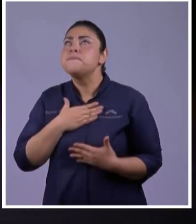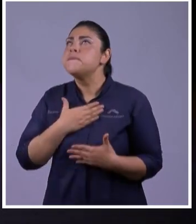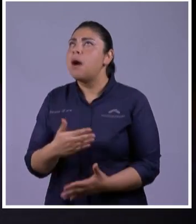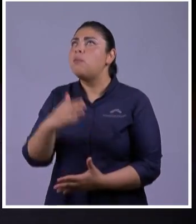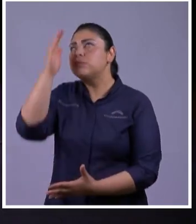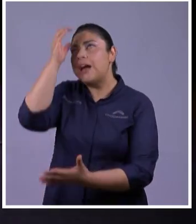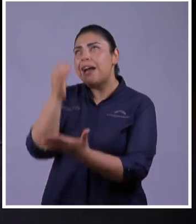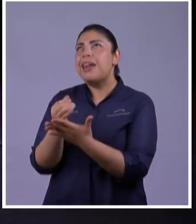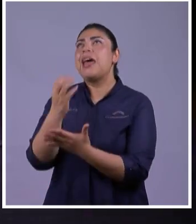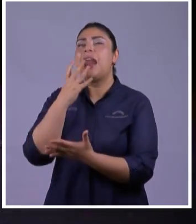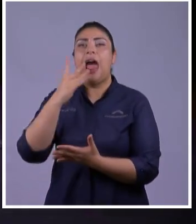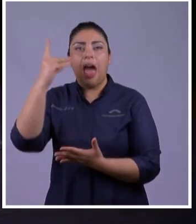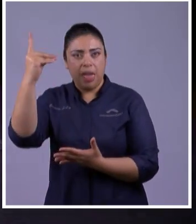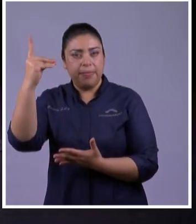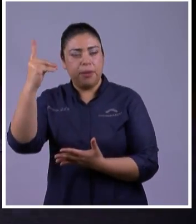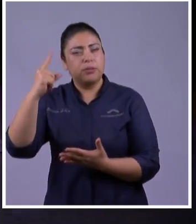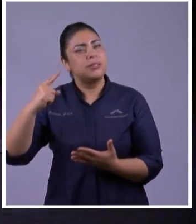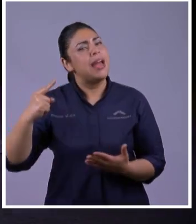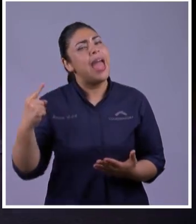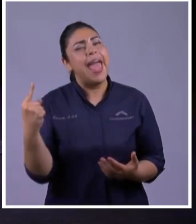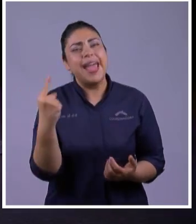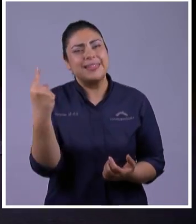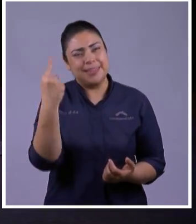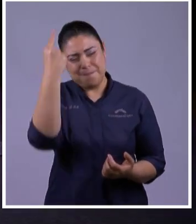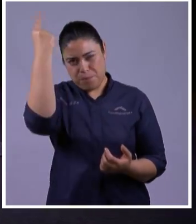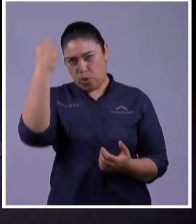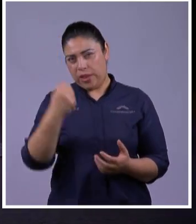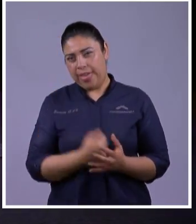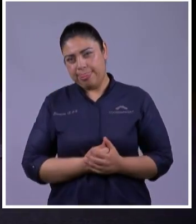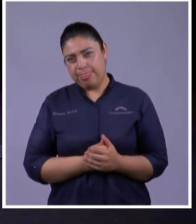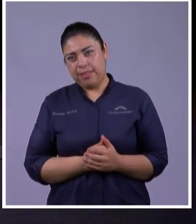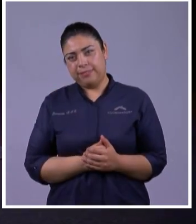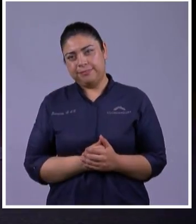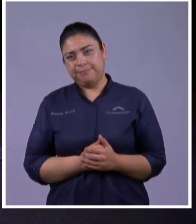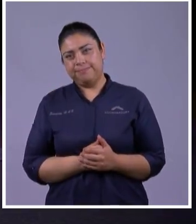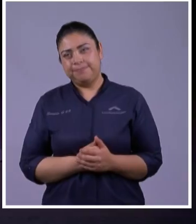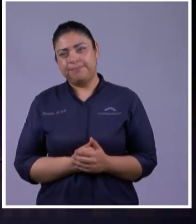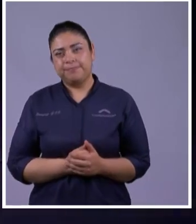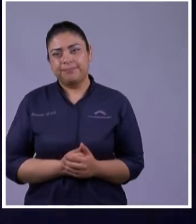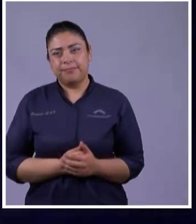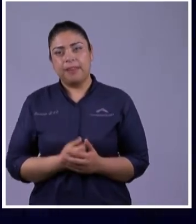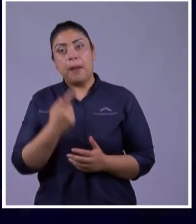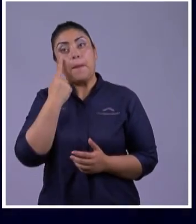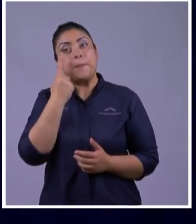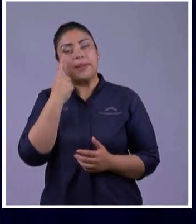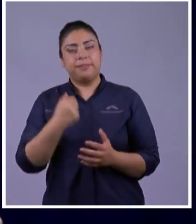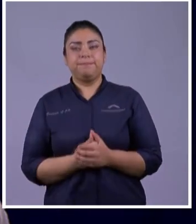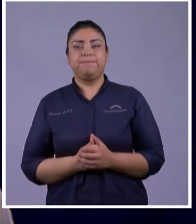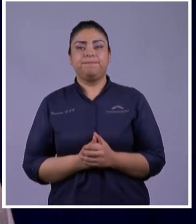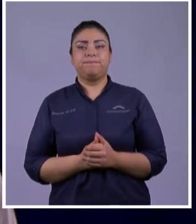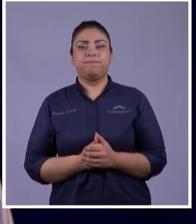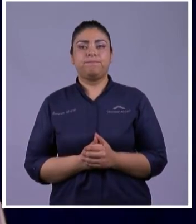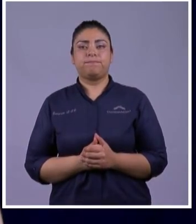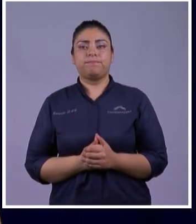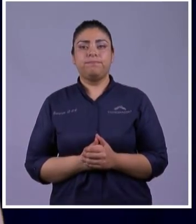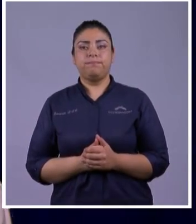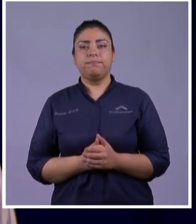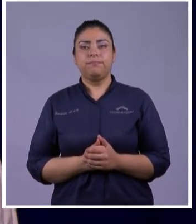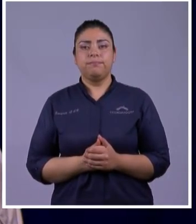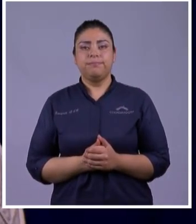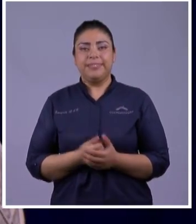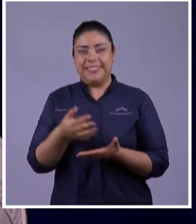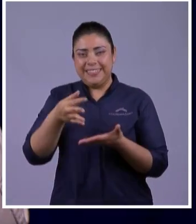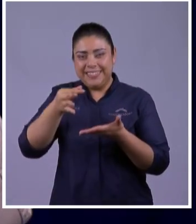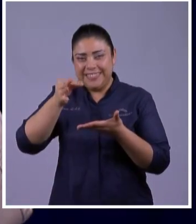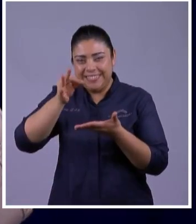Es sumamente Importante Mira el nuevo normal De Josué Pero antes Un traguito de té